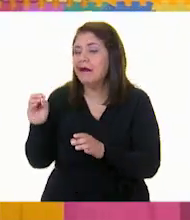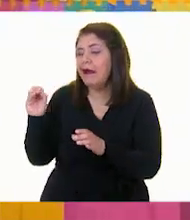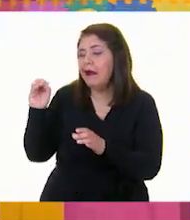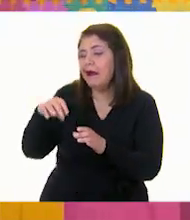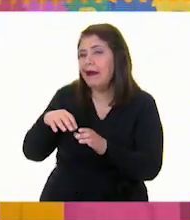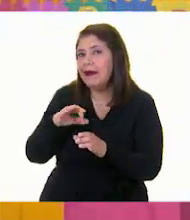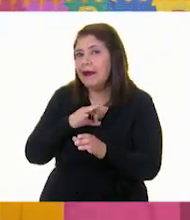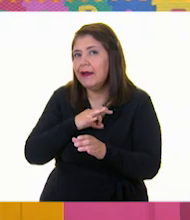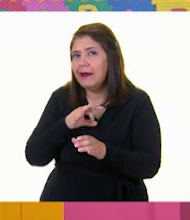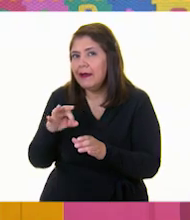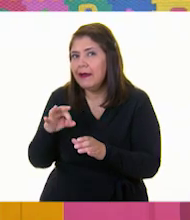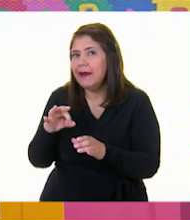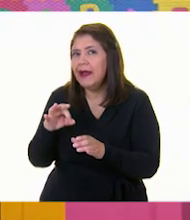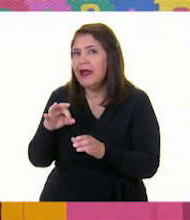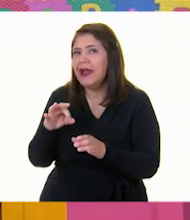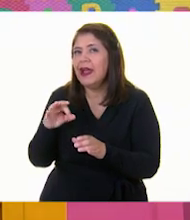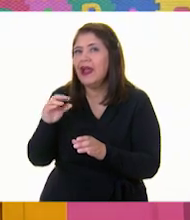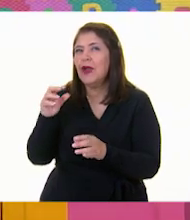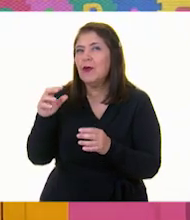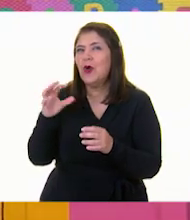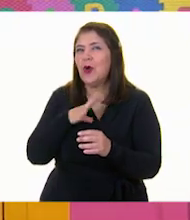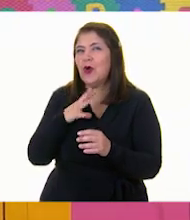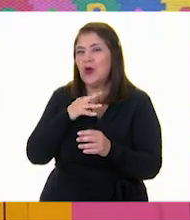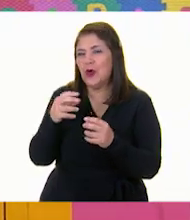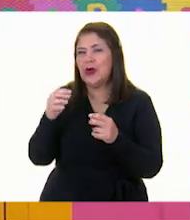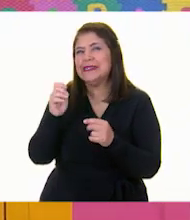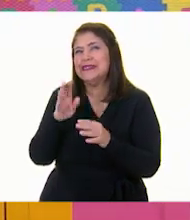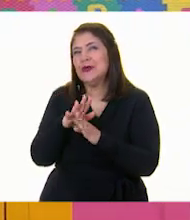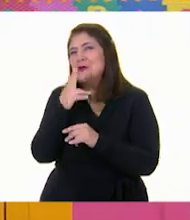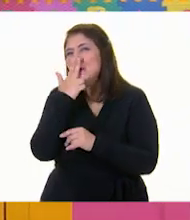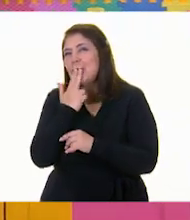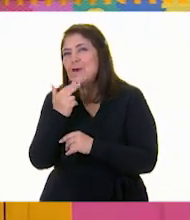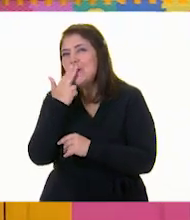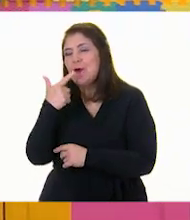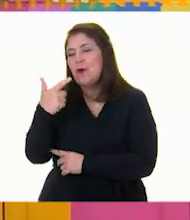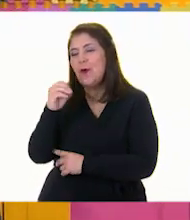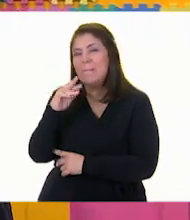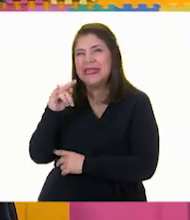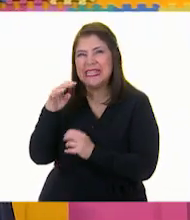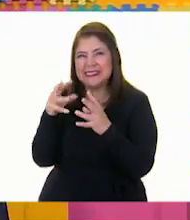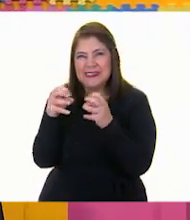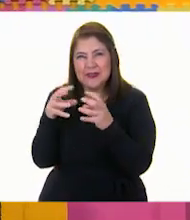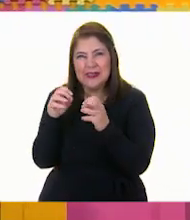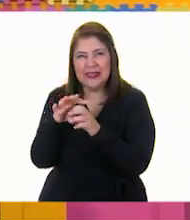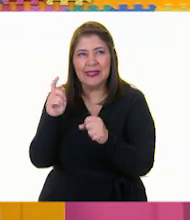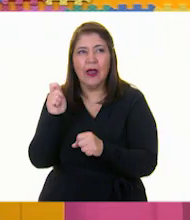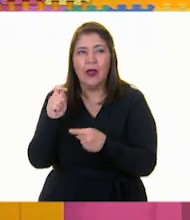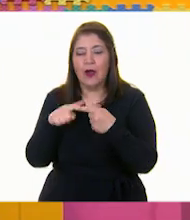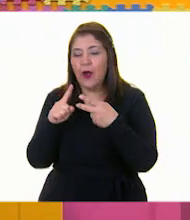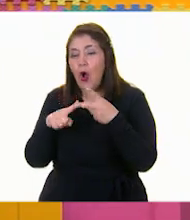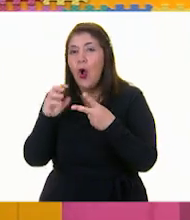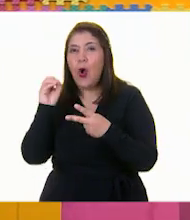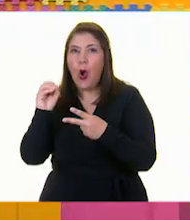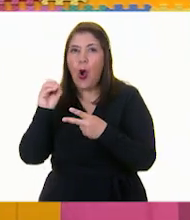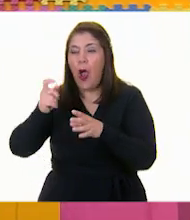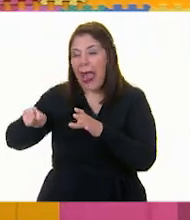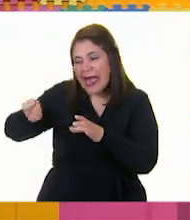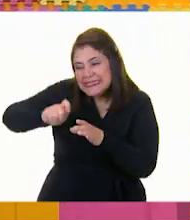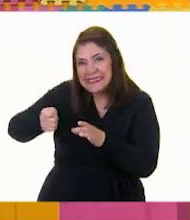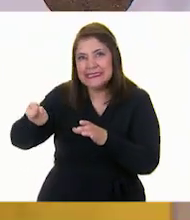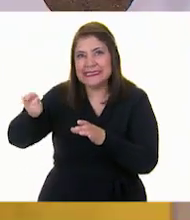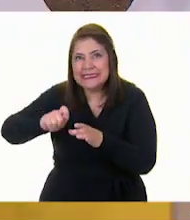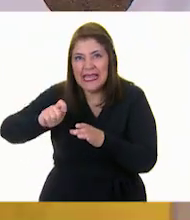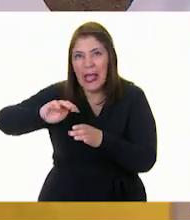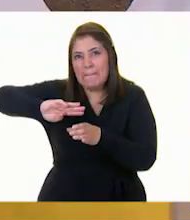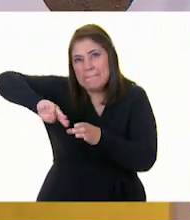deliciosas gomitas, ¿sabría mejor? ¡O con unas cucharadas de mermelada!